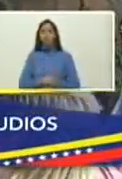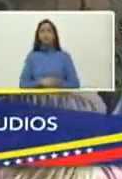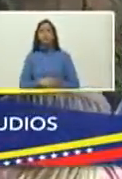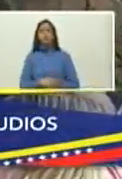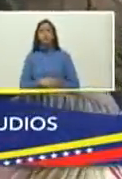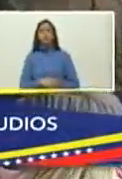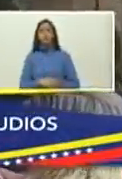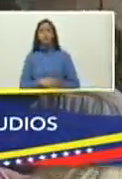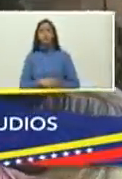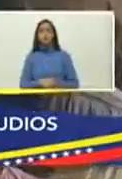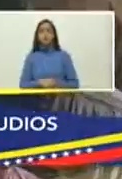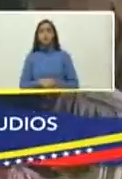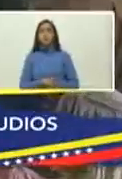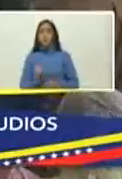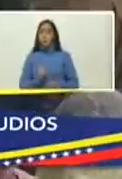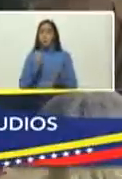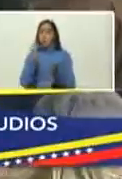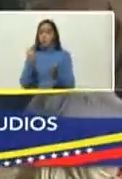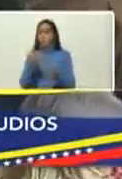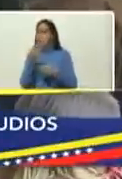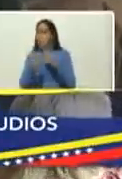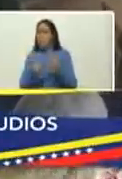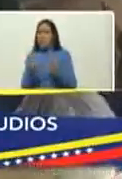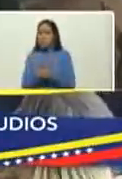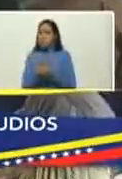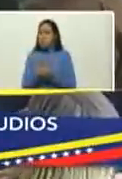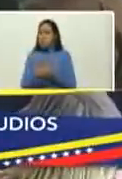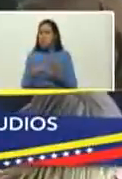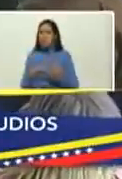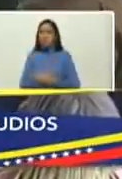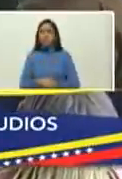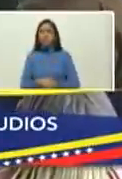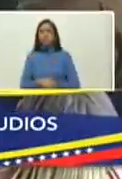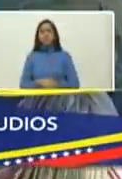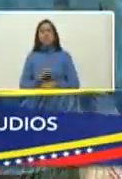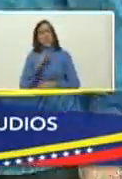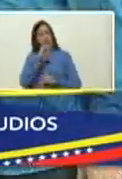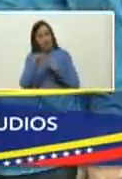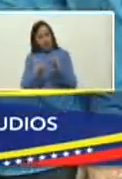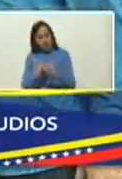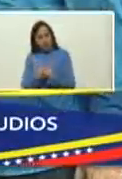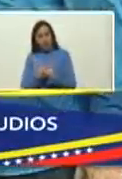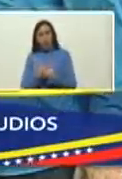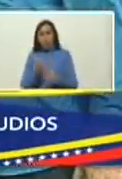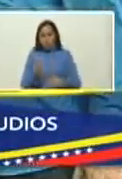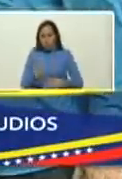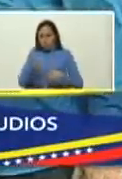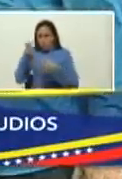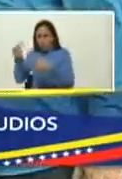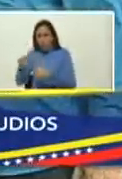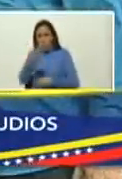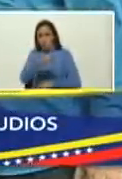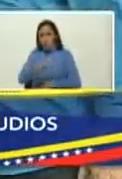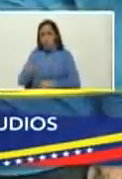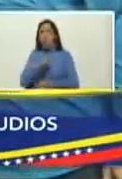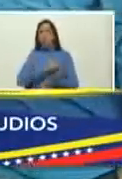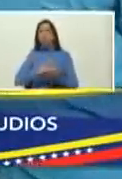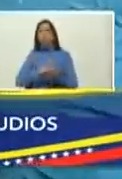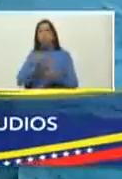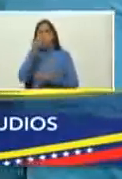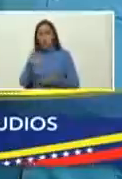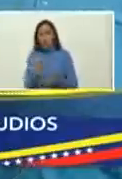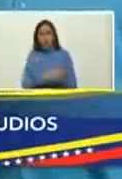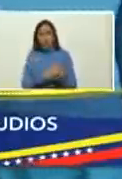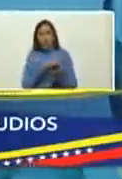Este premio también consiste en un premio internacional y un diploma para el autor y publicación impresa además